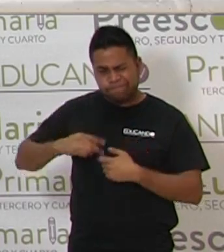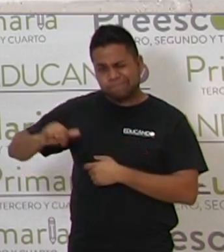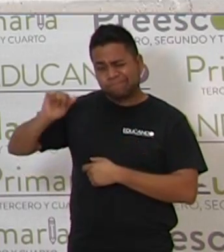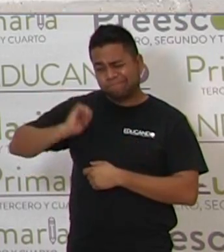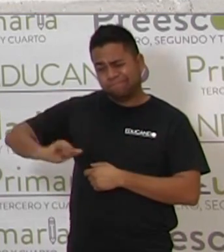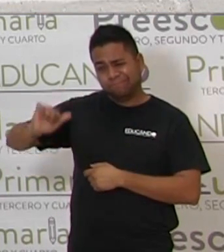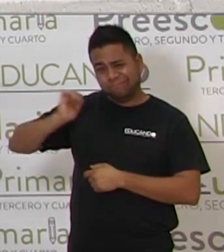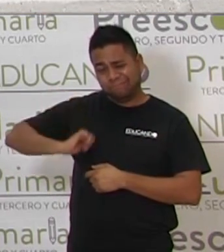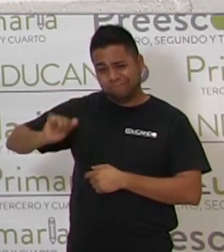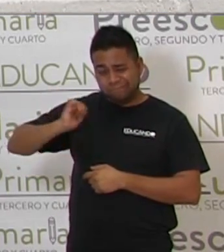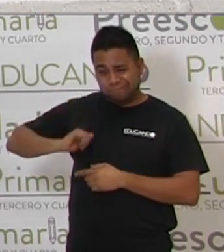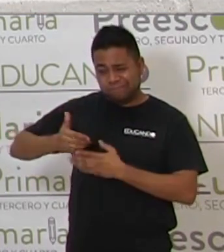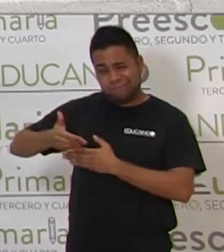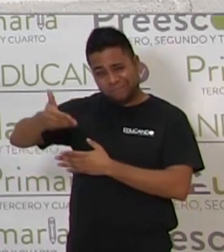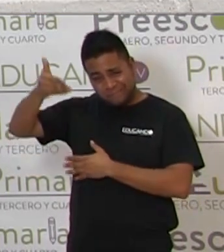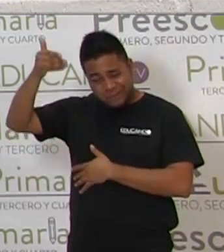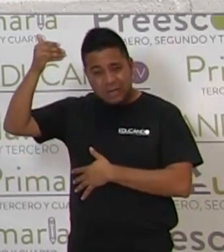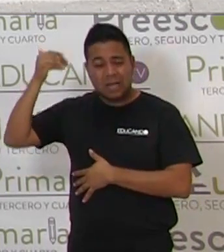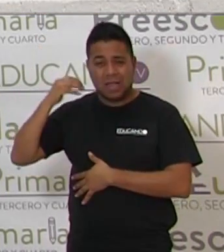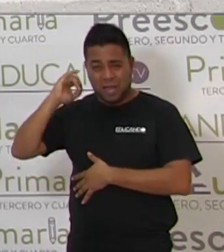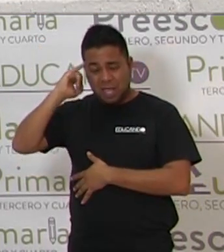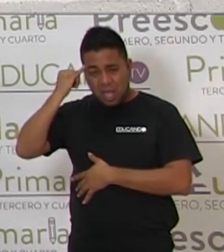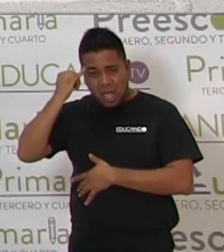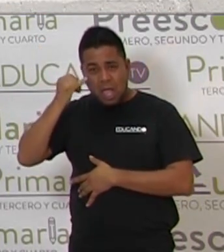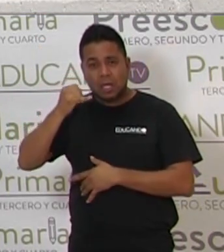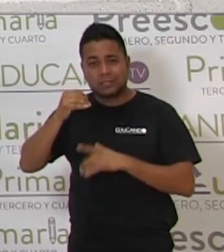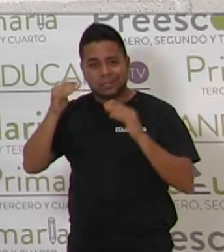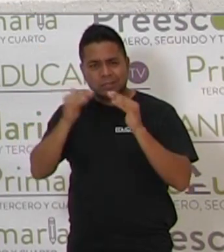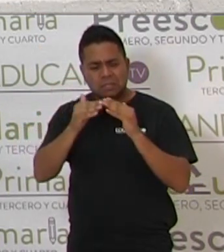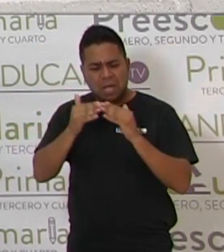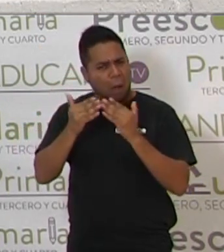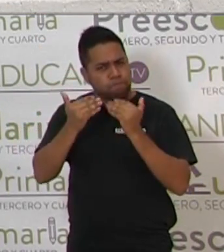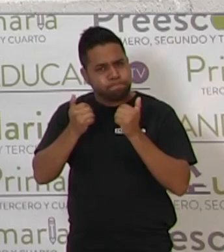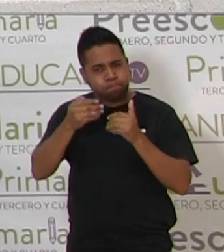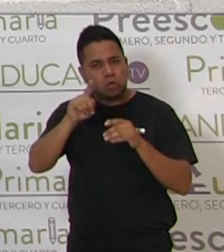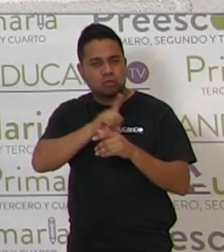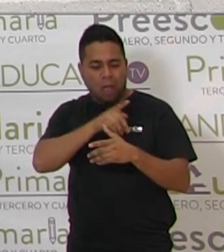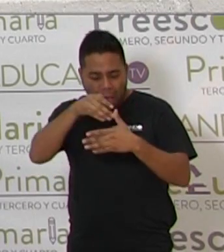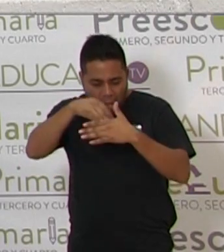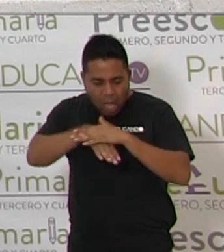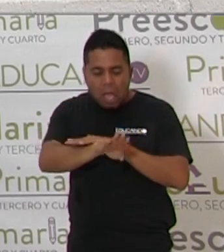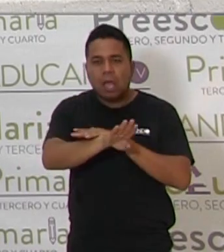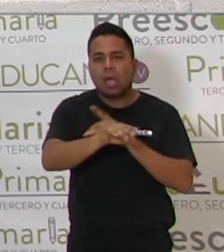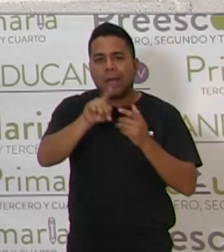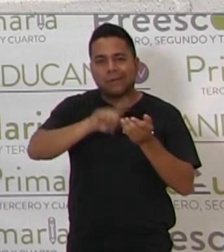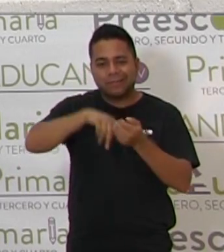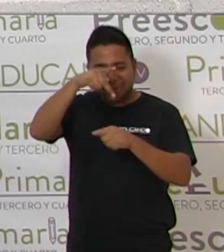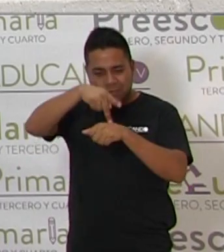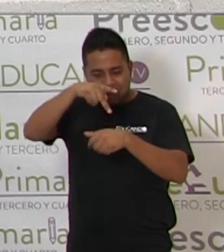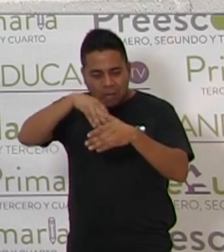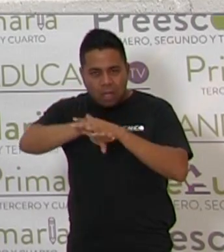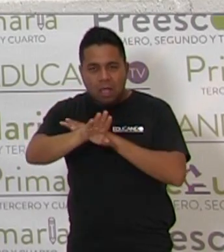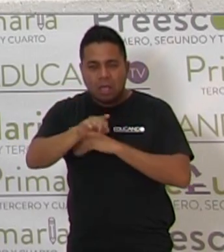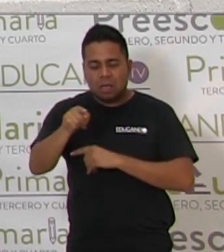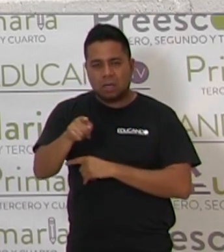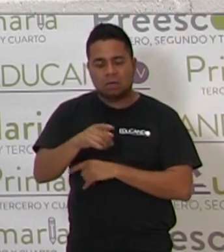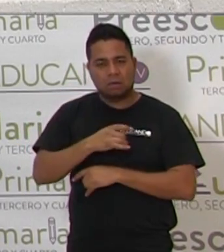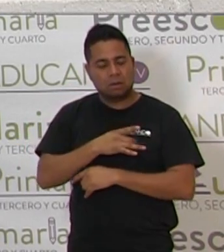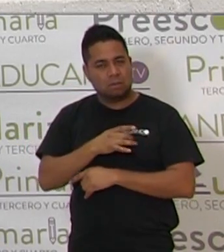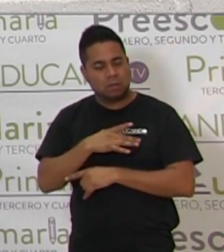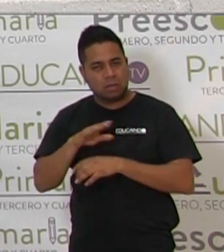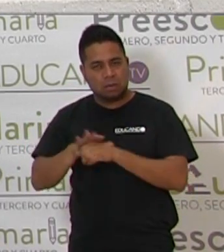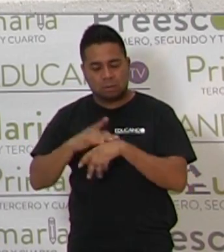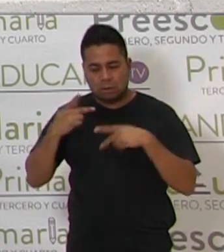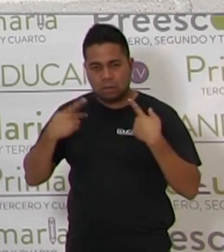grupos de personas, vivían en túneles, temerosas de ser comidas